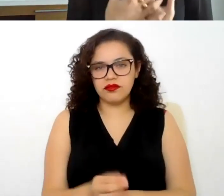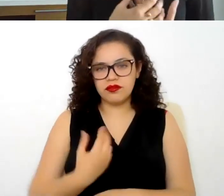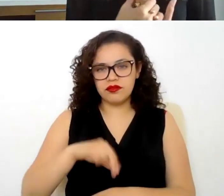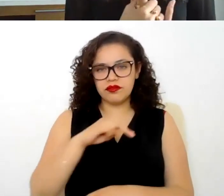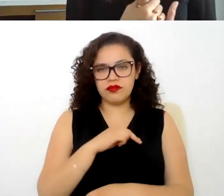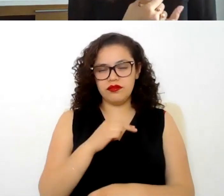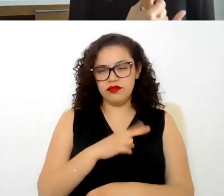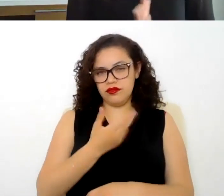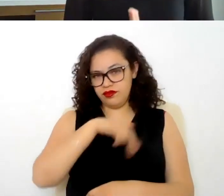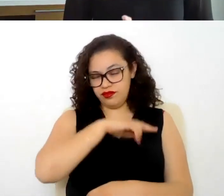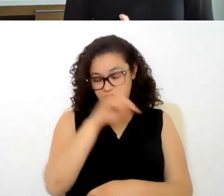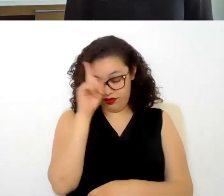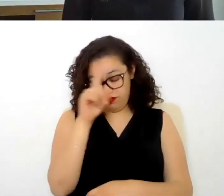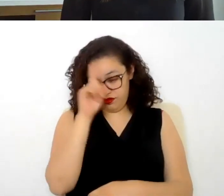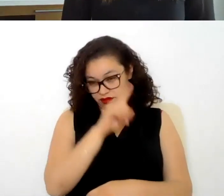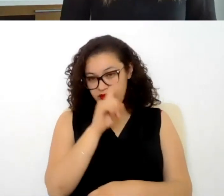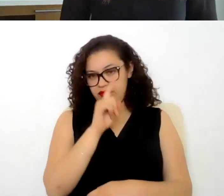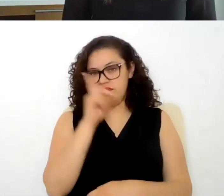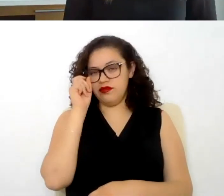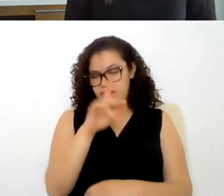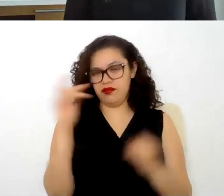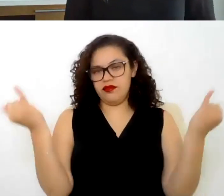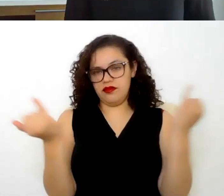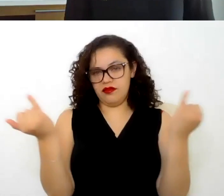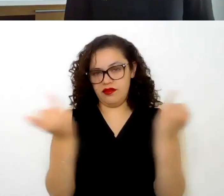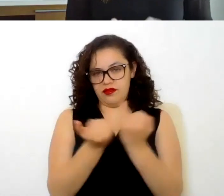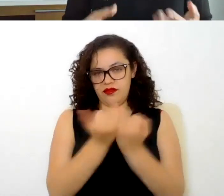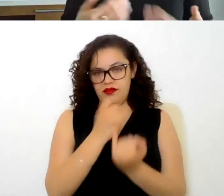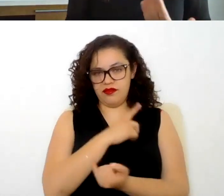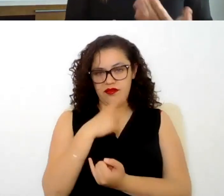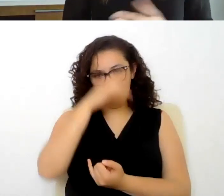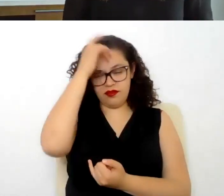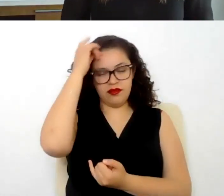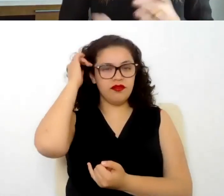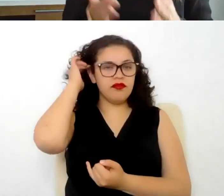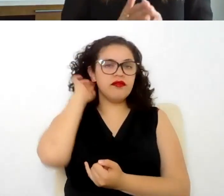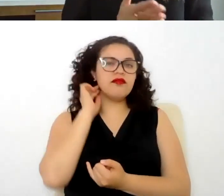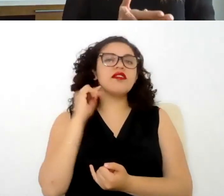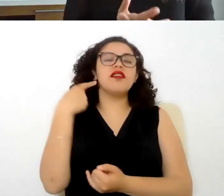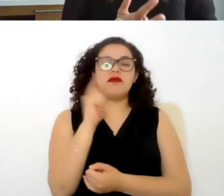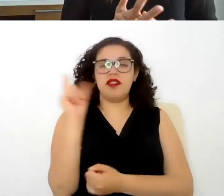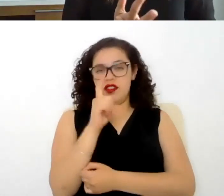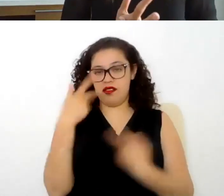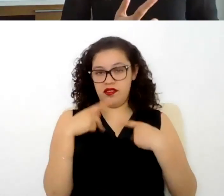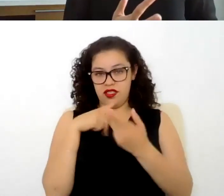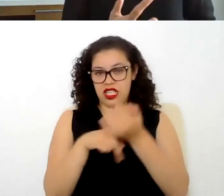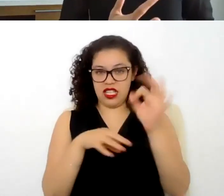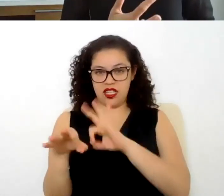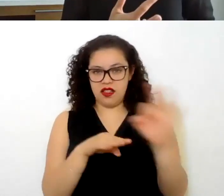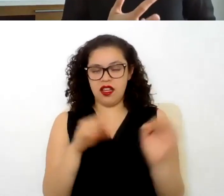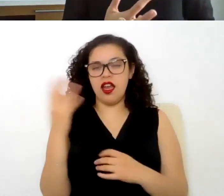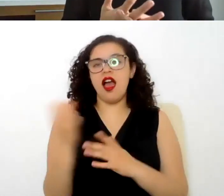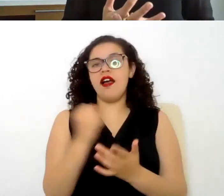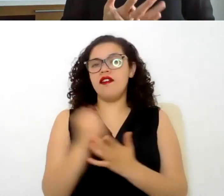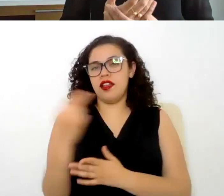recomendamos siempre que así se haga también pero a contrario con los trabajadores no es necesario